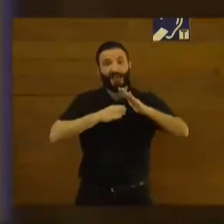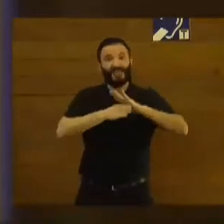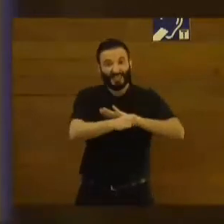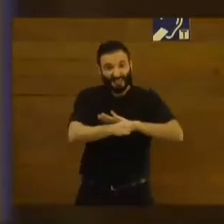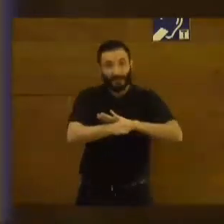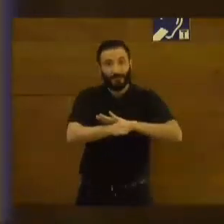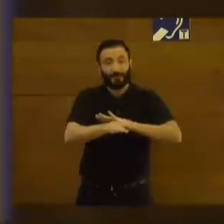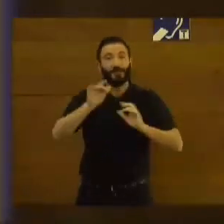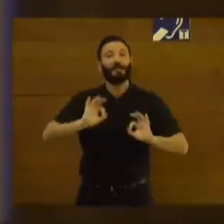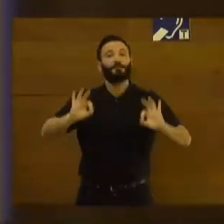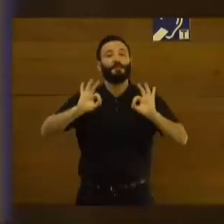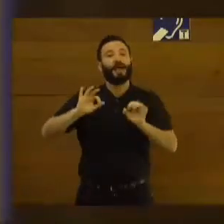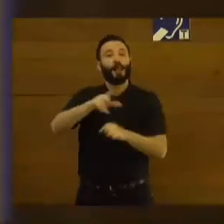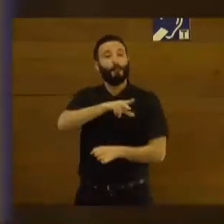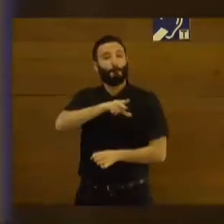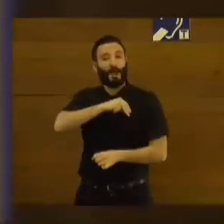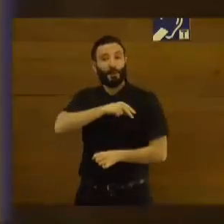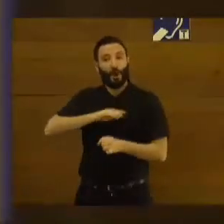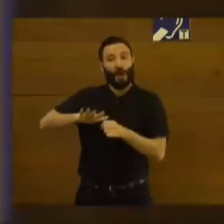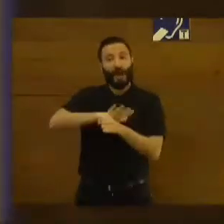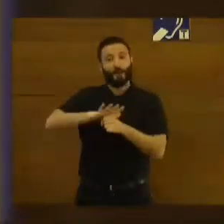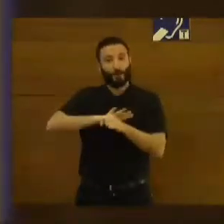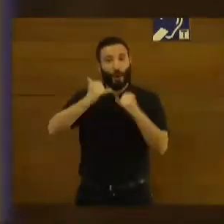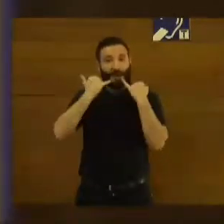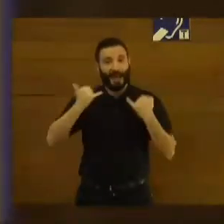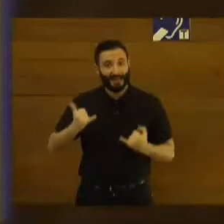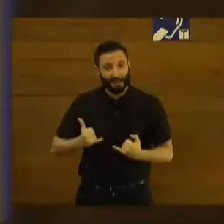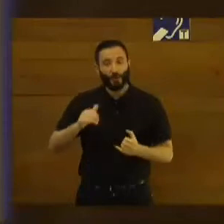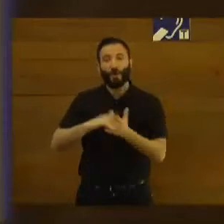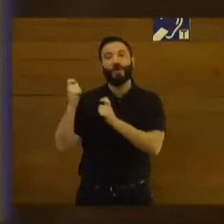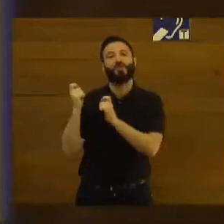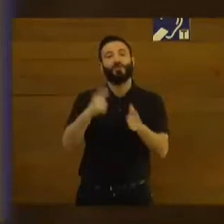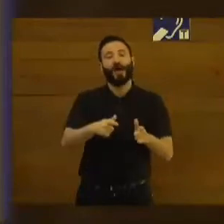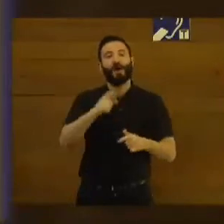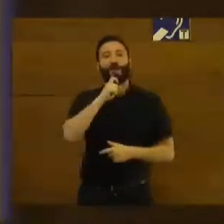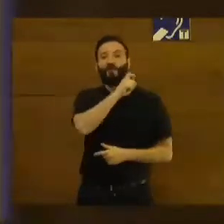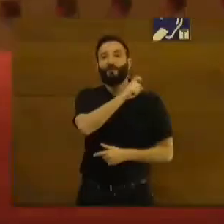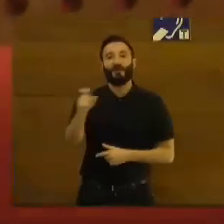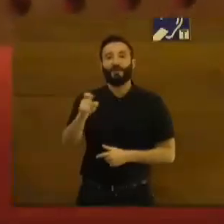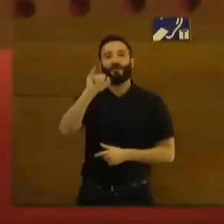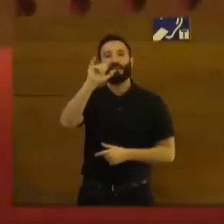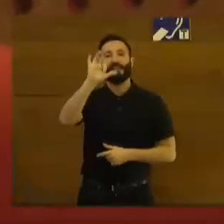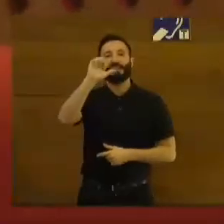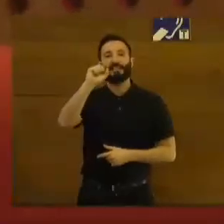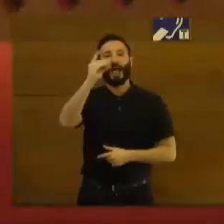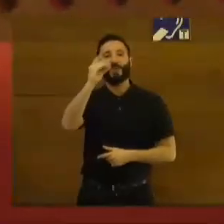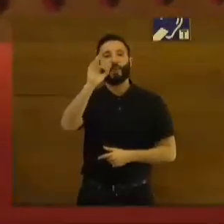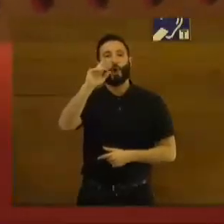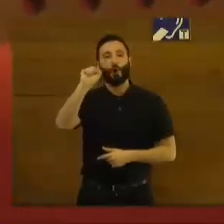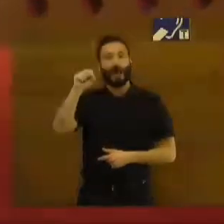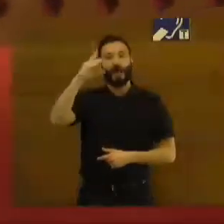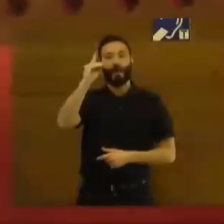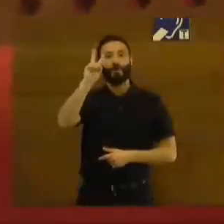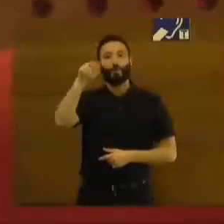Social en el Ámbito Energético, se le otorga a la Fundación Isadora Duncan por su programa de